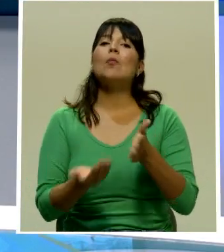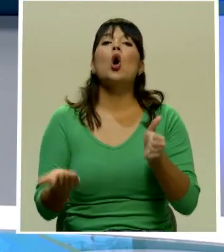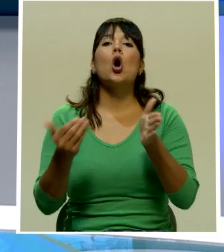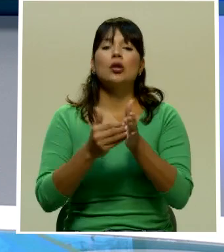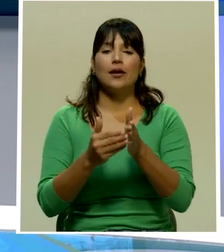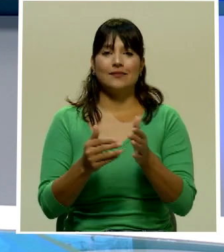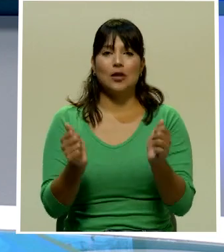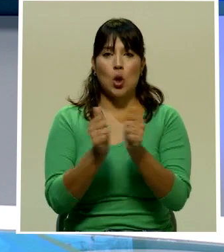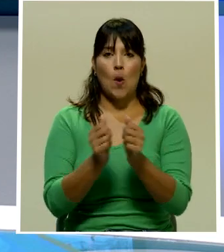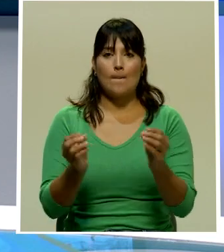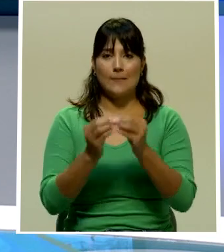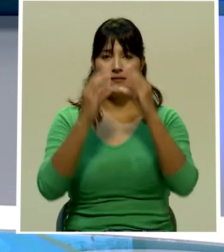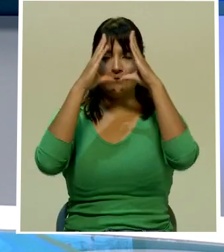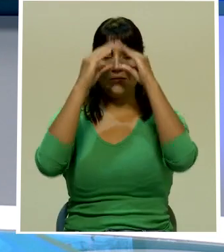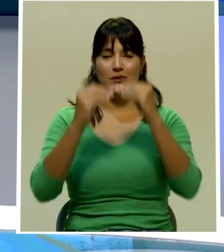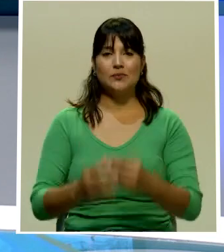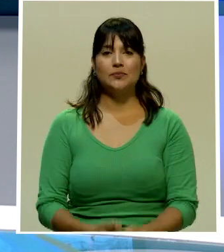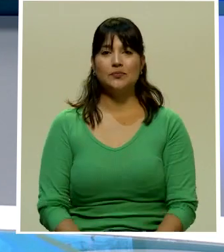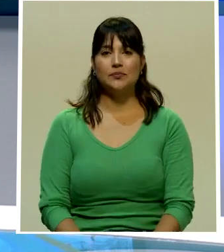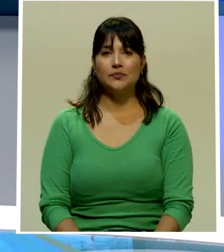regresamos con más información